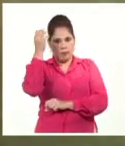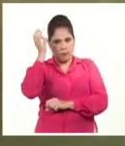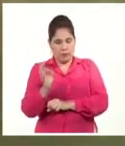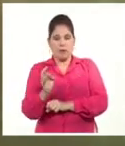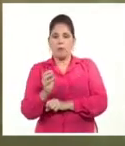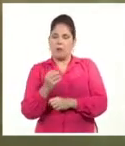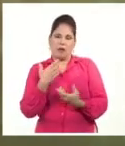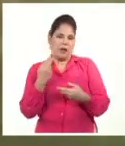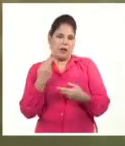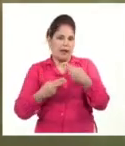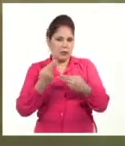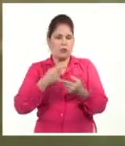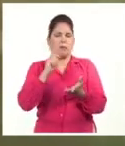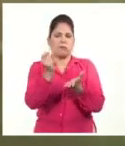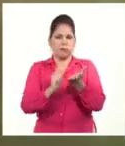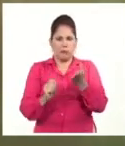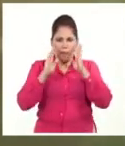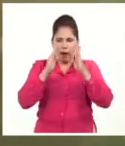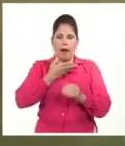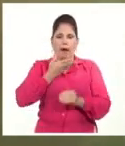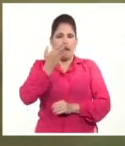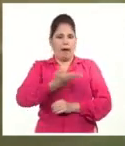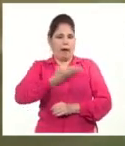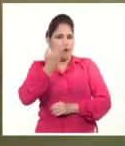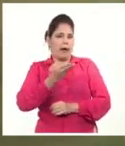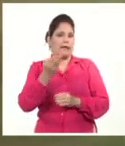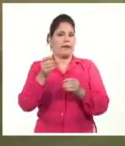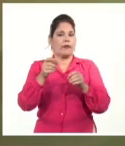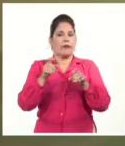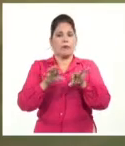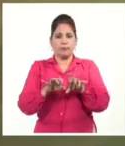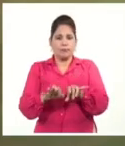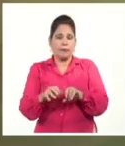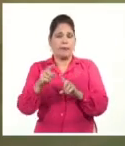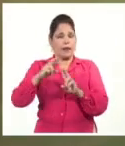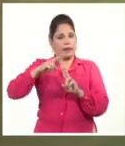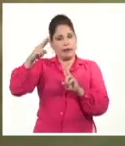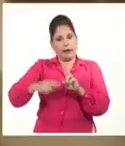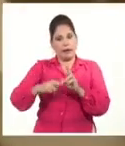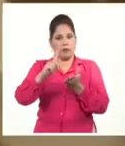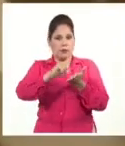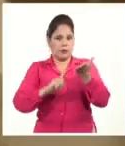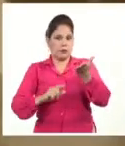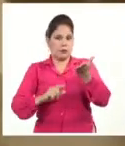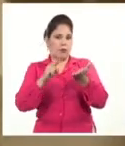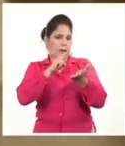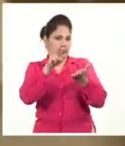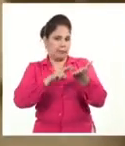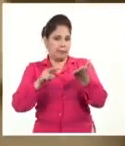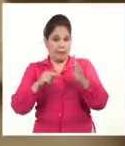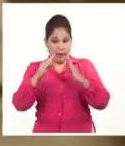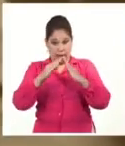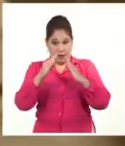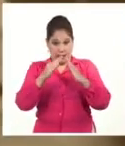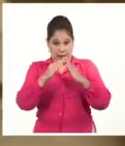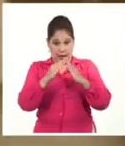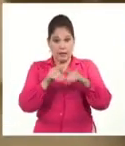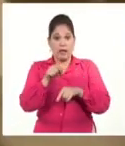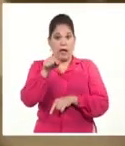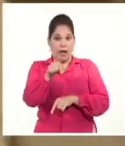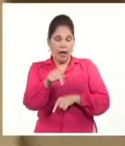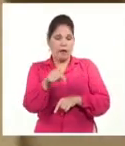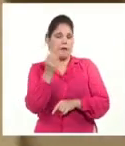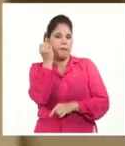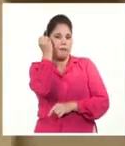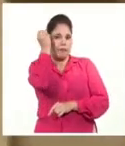totes artísticos y se dedicó al canto, al estudio de la música, el teatro y la literatura. Su casa era el templo para la